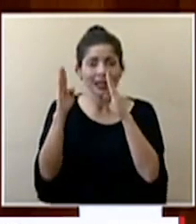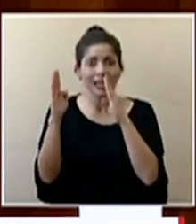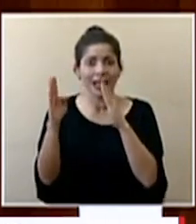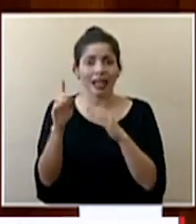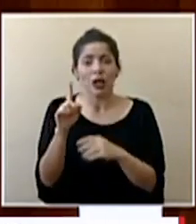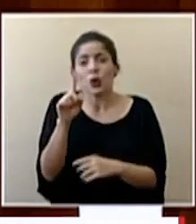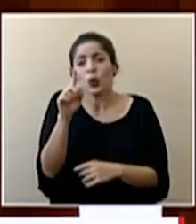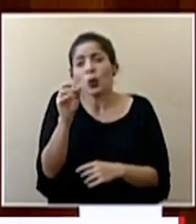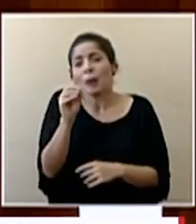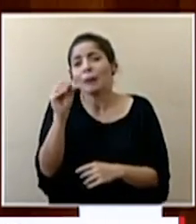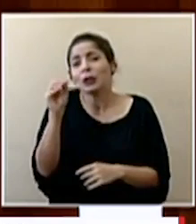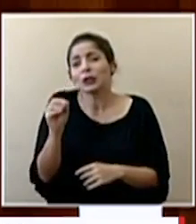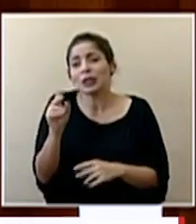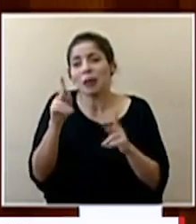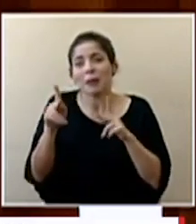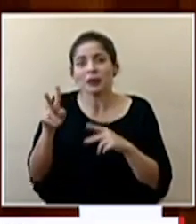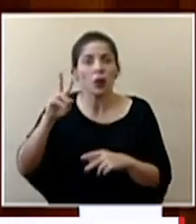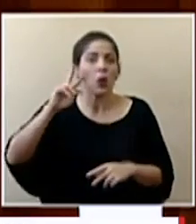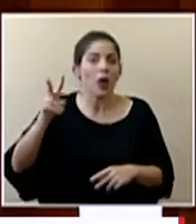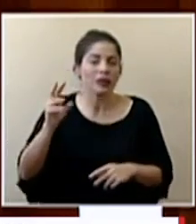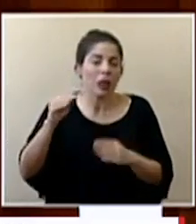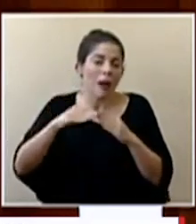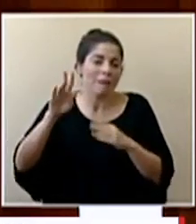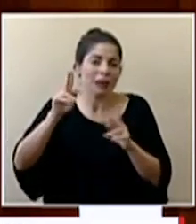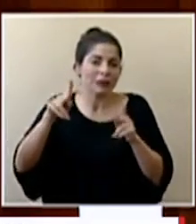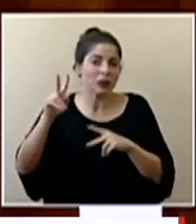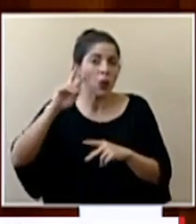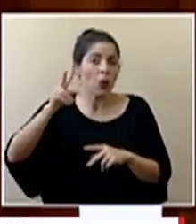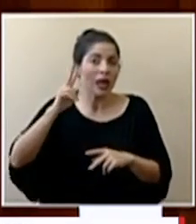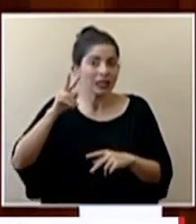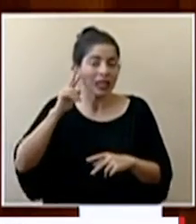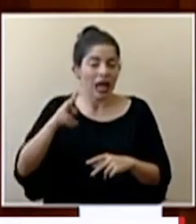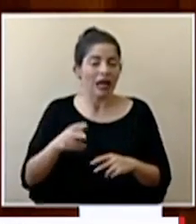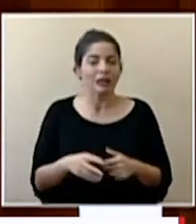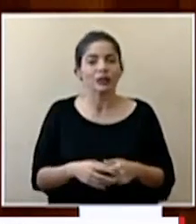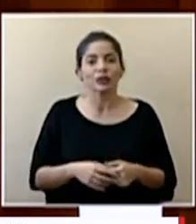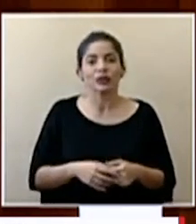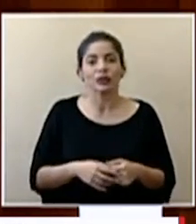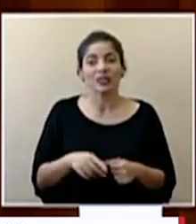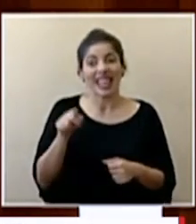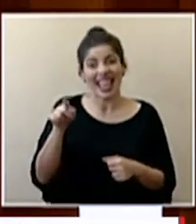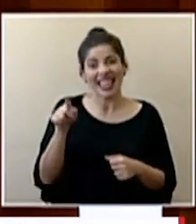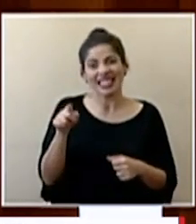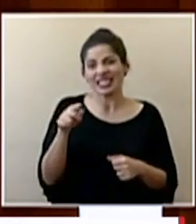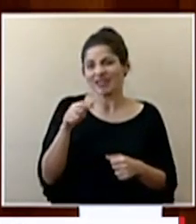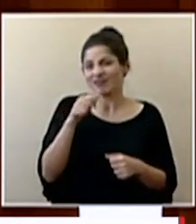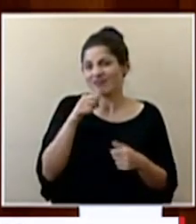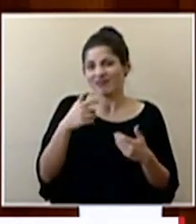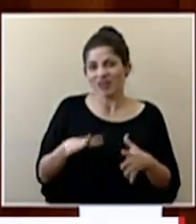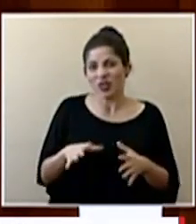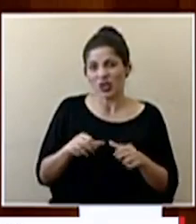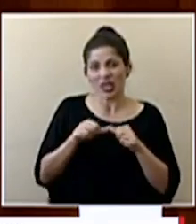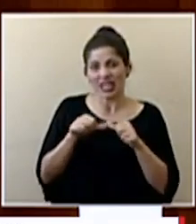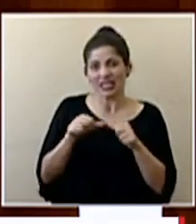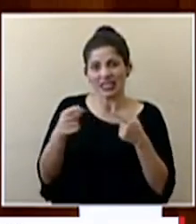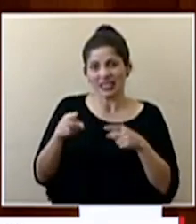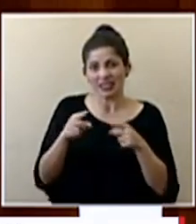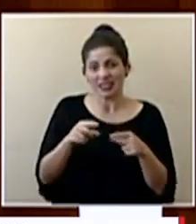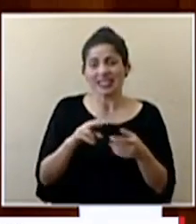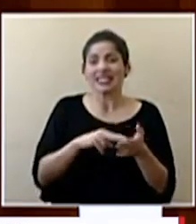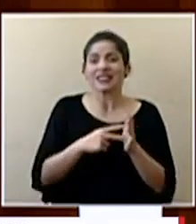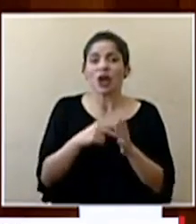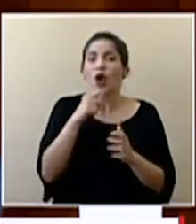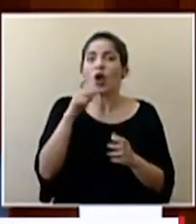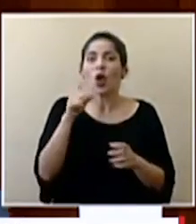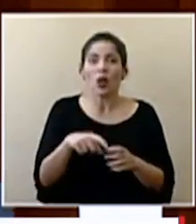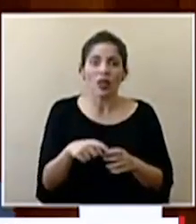uno por ciento que no hace caso o un poco más que no hace caso eso es lo que no queremos que siga ocurriendo más bien o que no tengamos